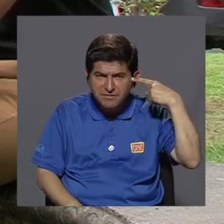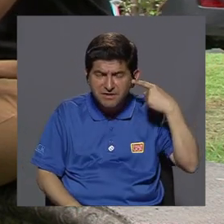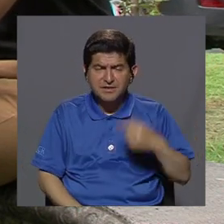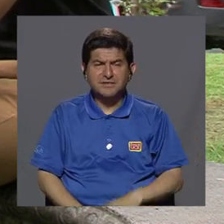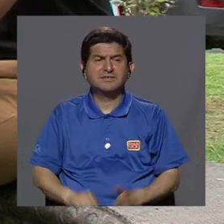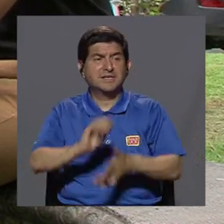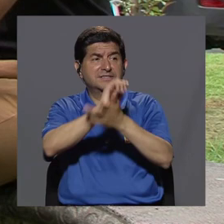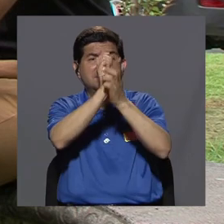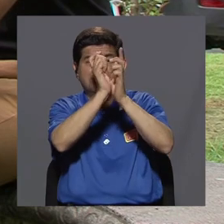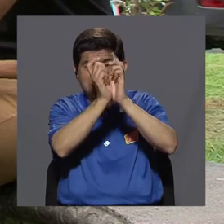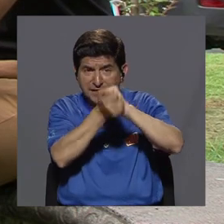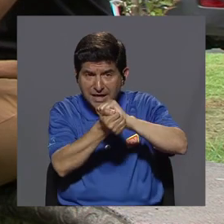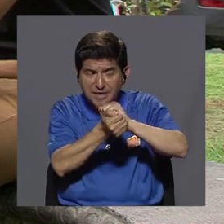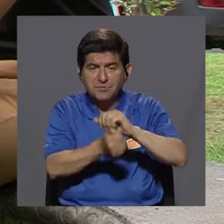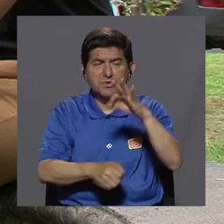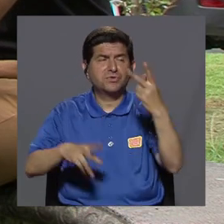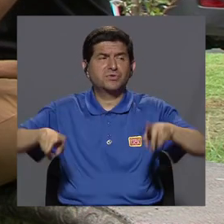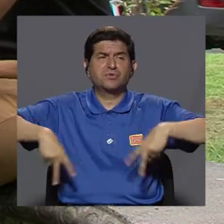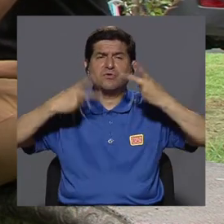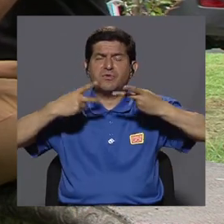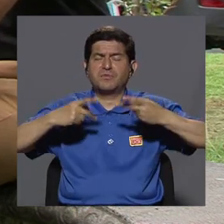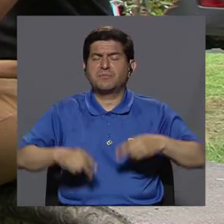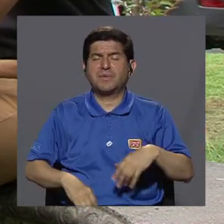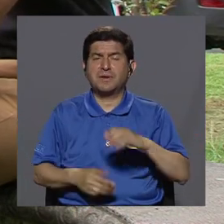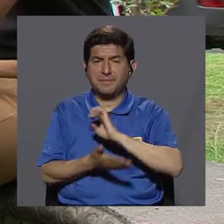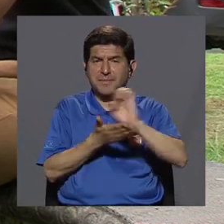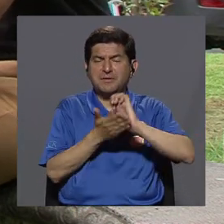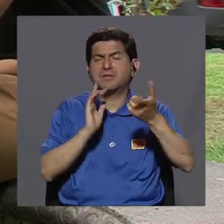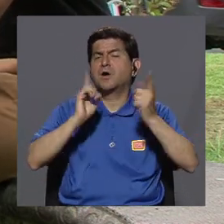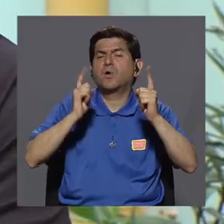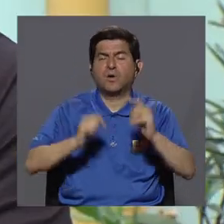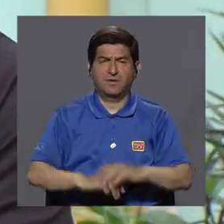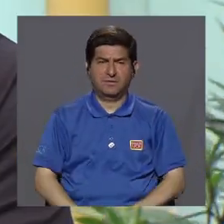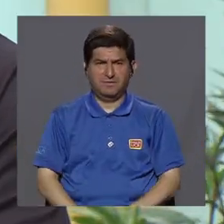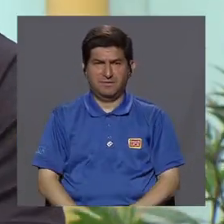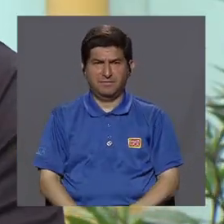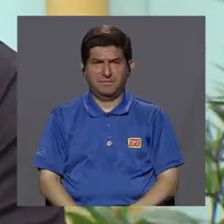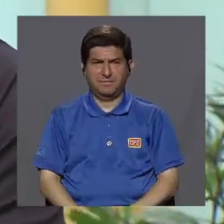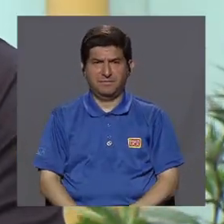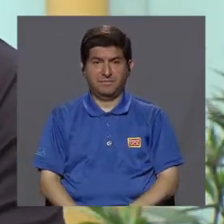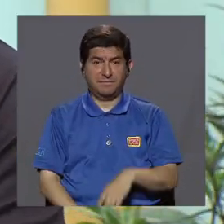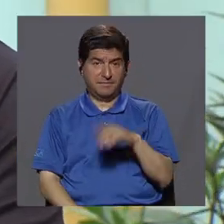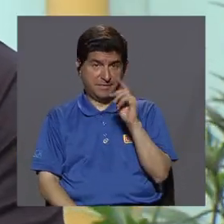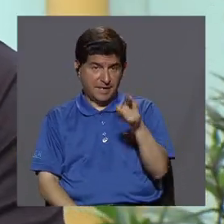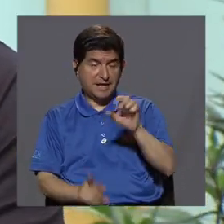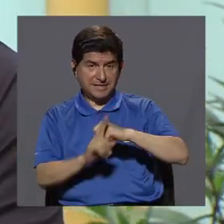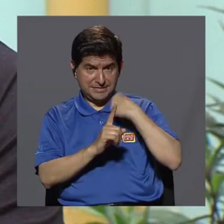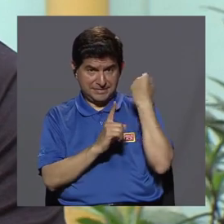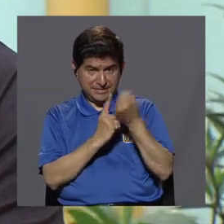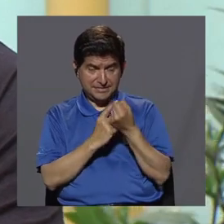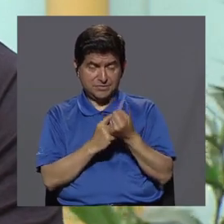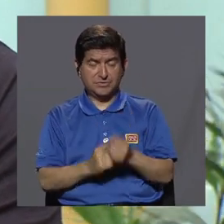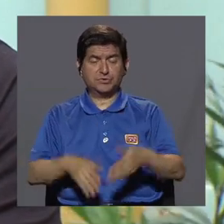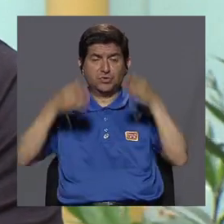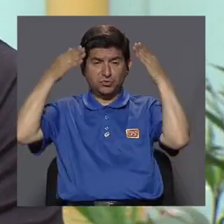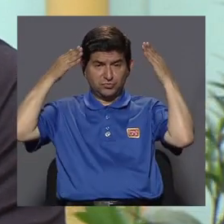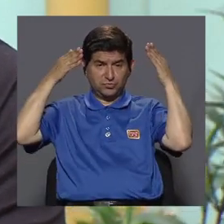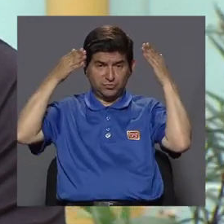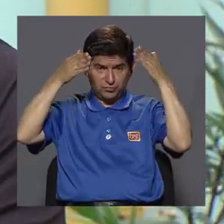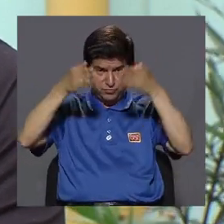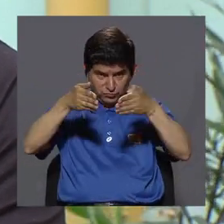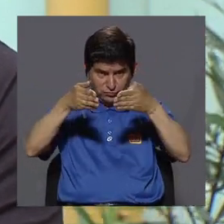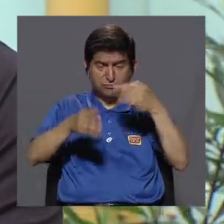cambios de estilos de vida para prevenir eso? Claro, esto va enfocado